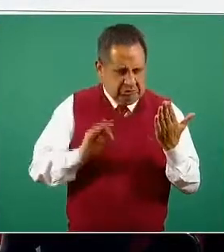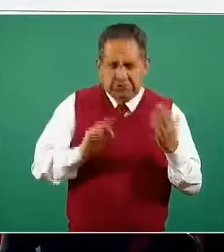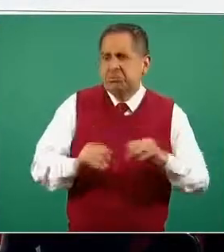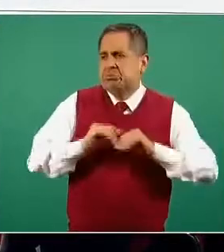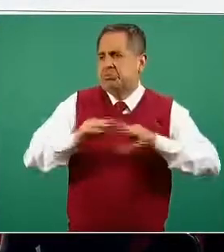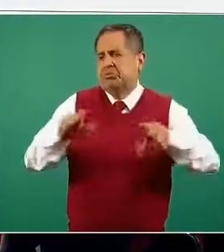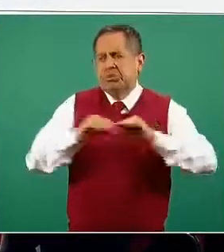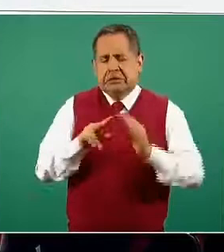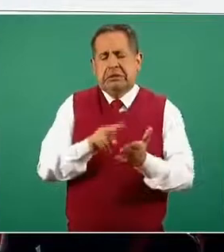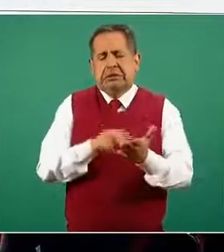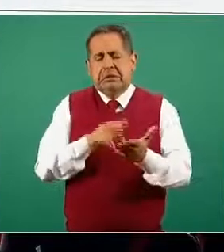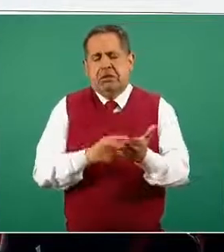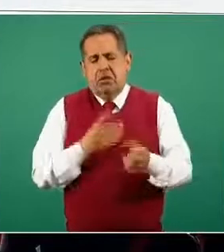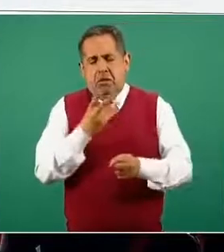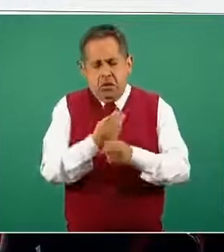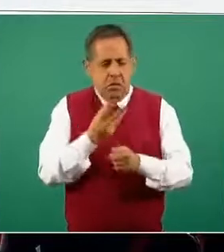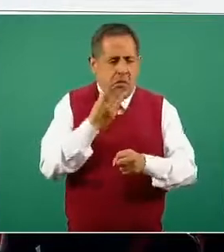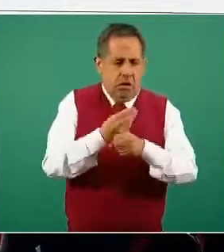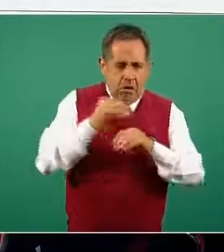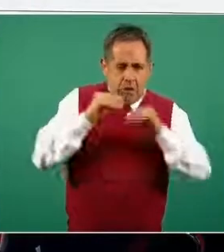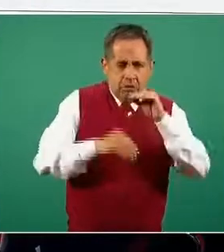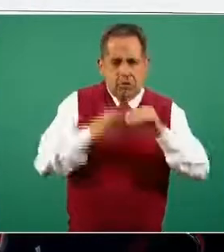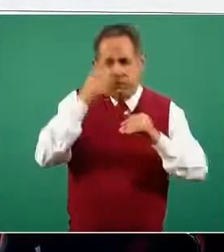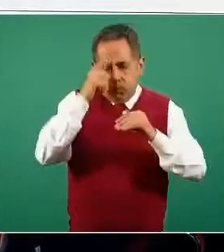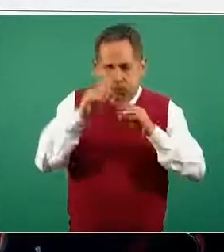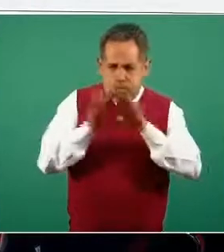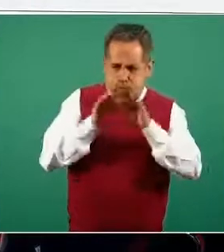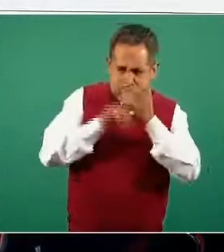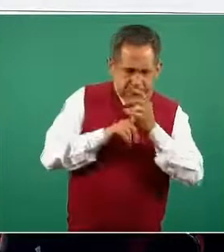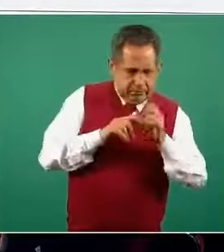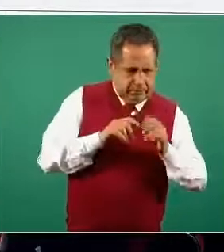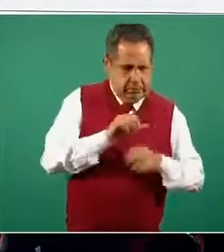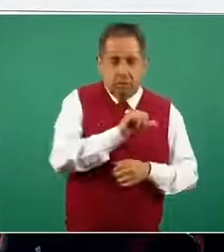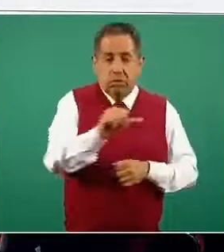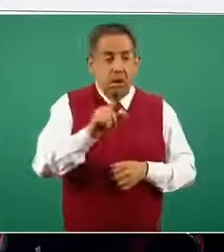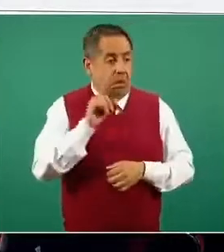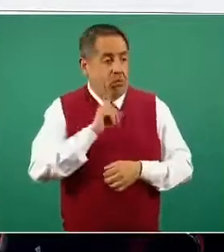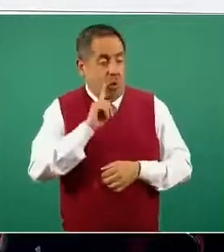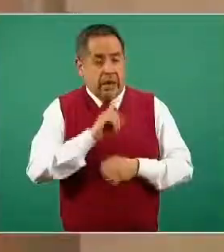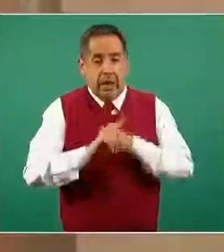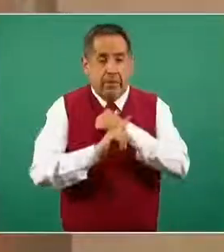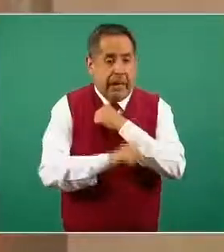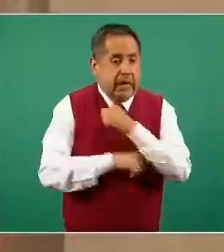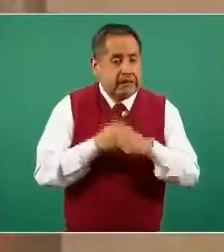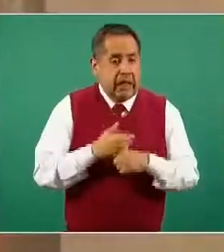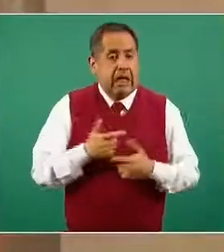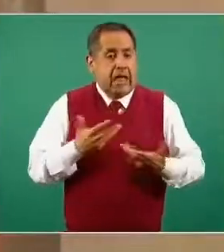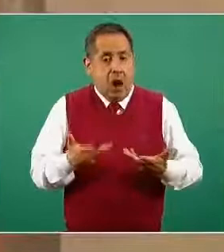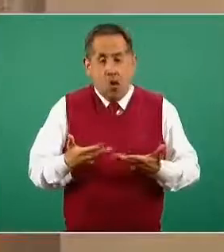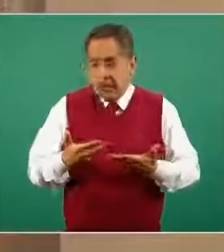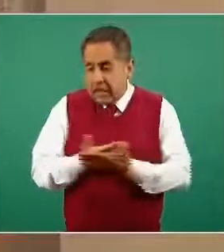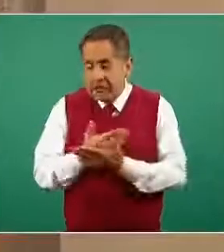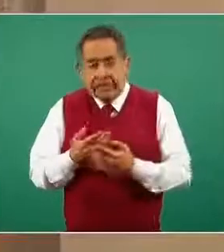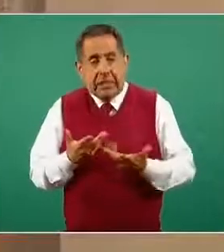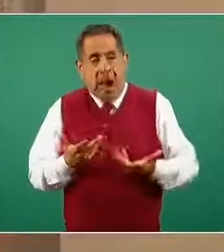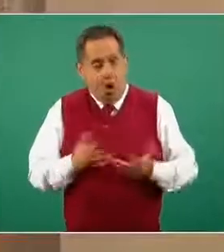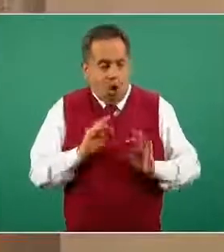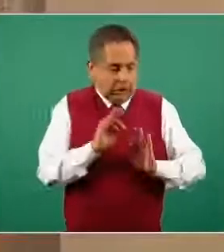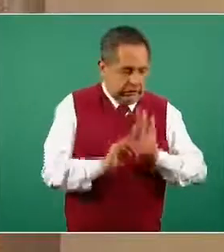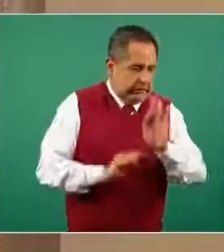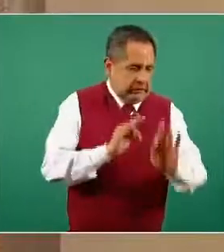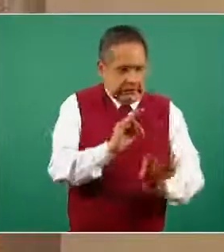actualizaciones de la evidencia para el abordaje en el embarazo y el puerperio con acciones clave para